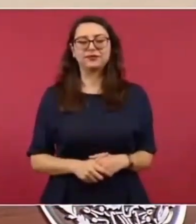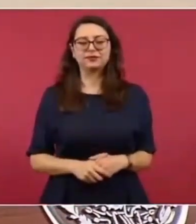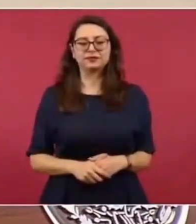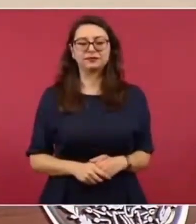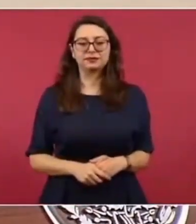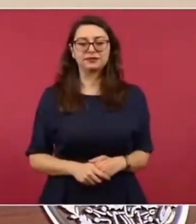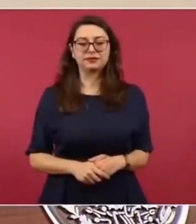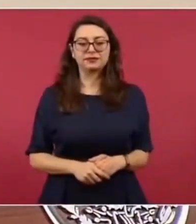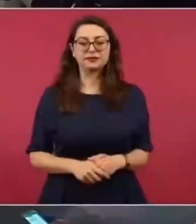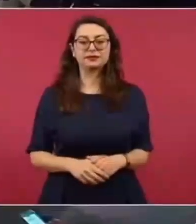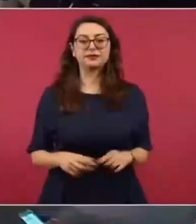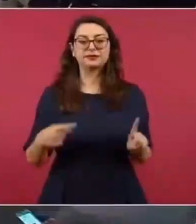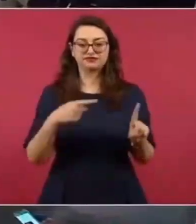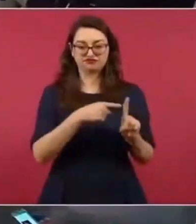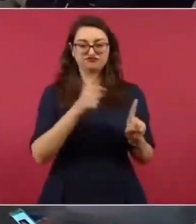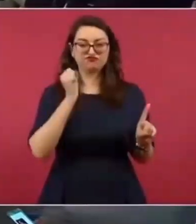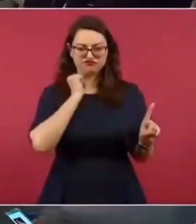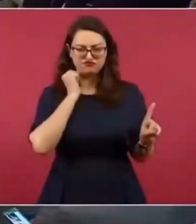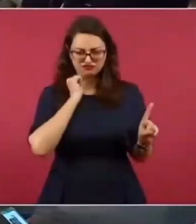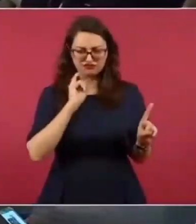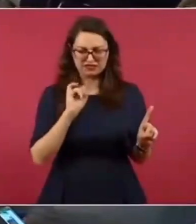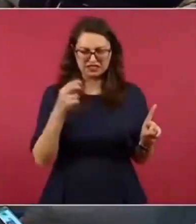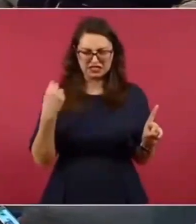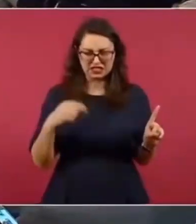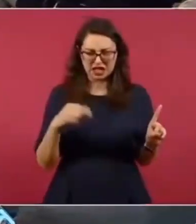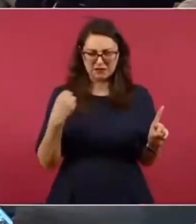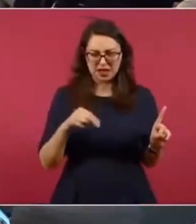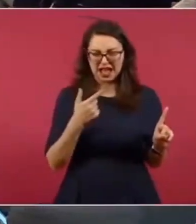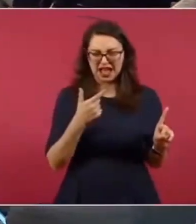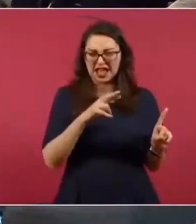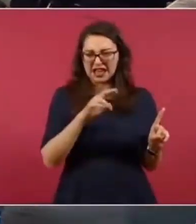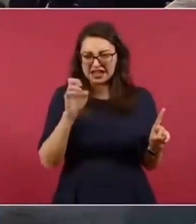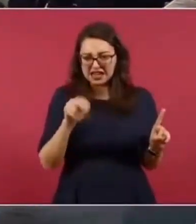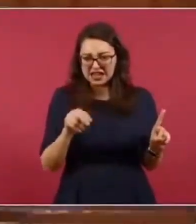este senador es Graham, ¿no? No es Green,